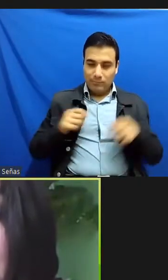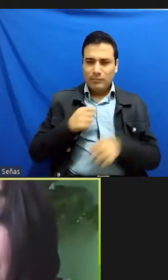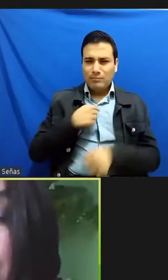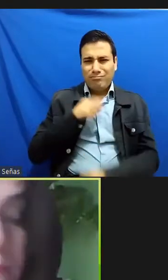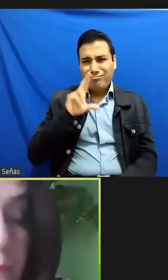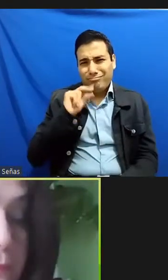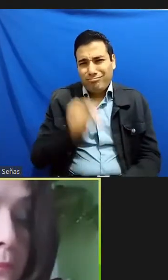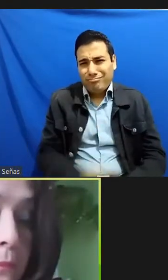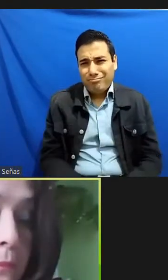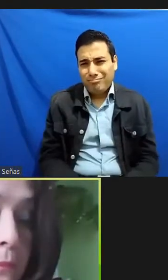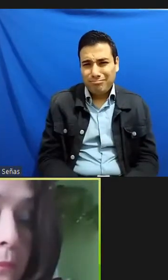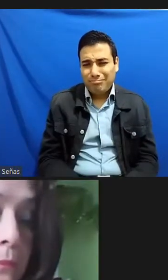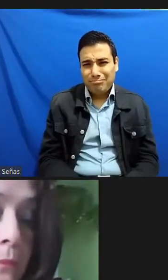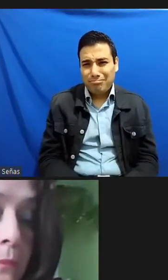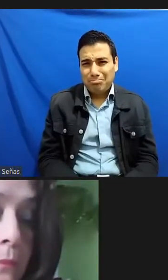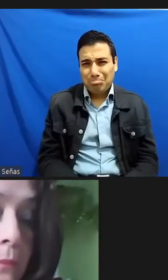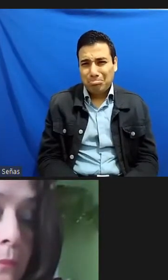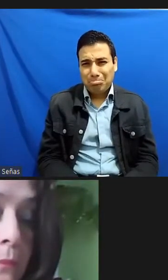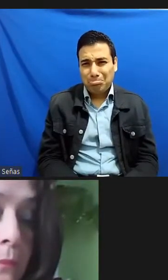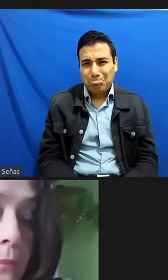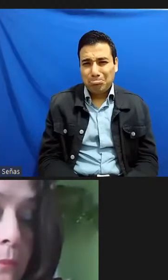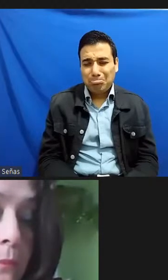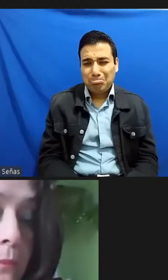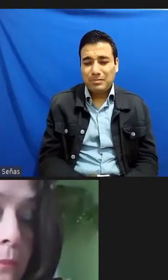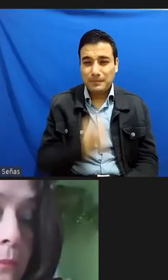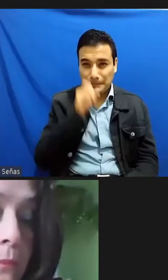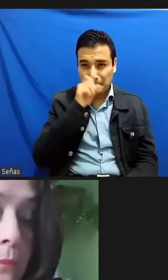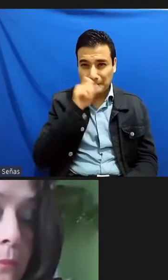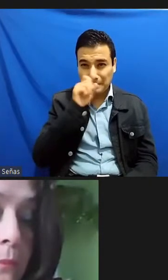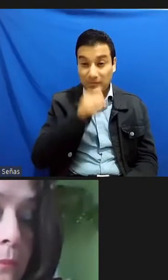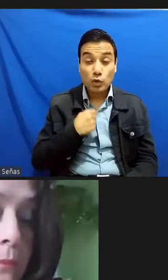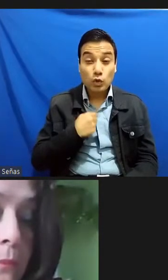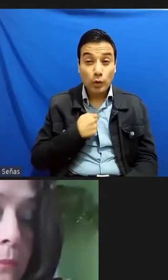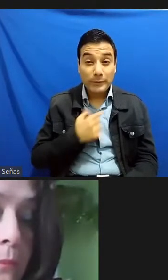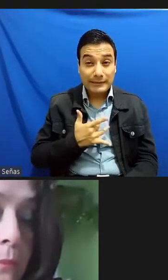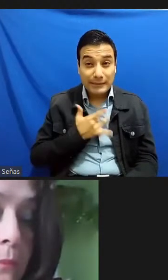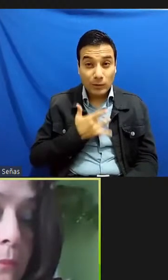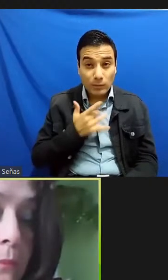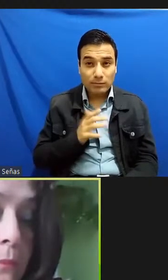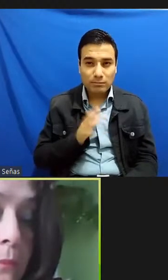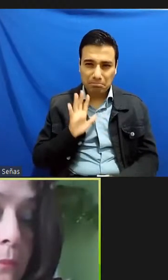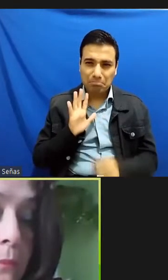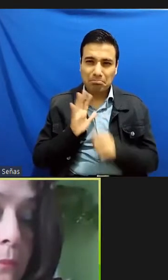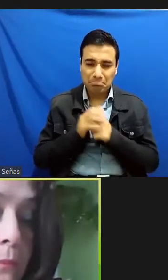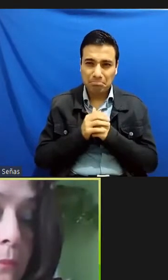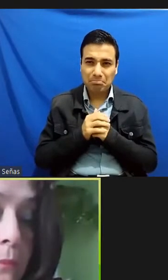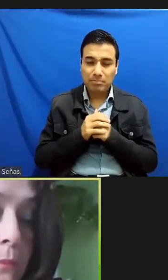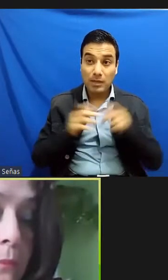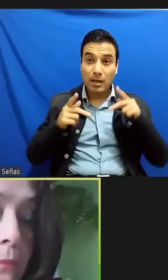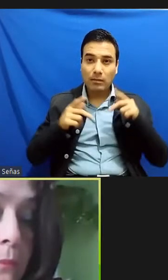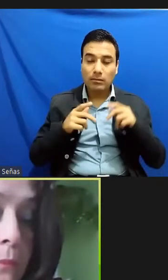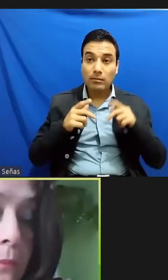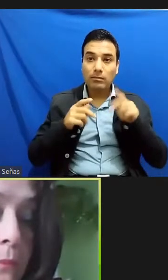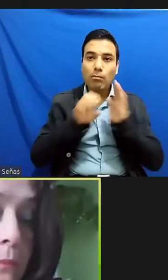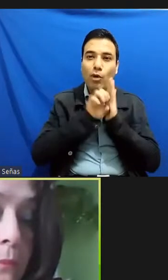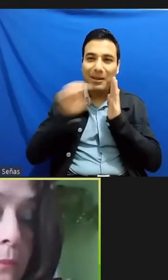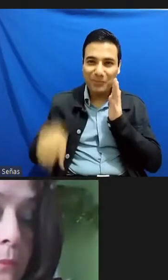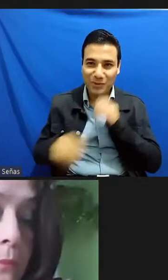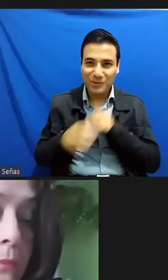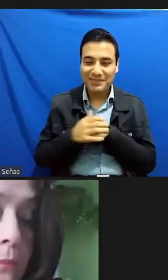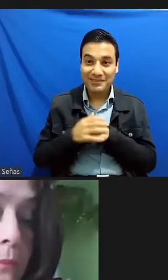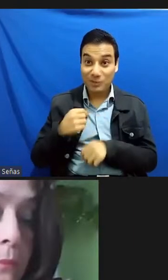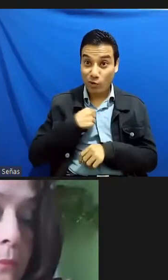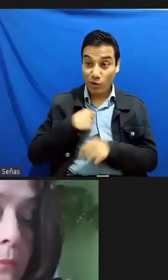de de a mí me parece que a las demás les sobra un brazo por ejemplo porque